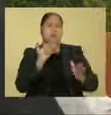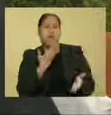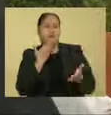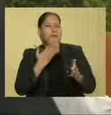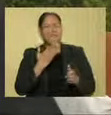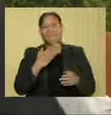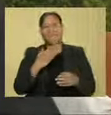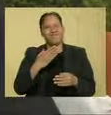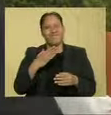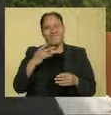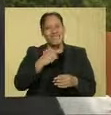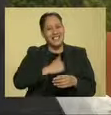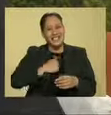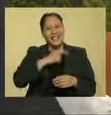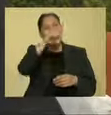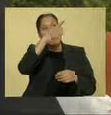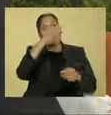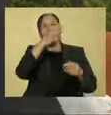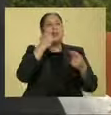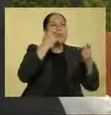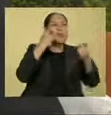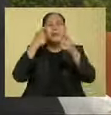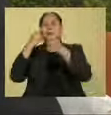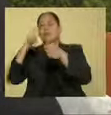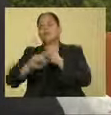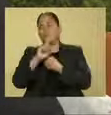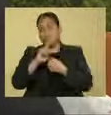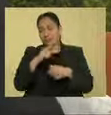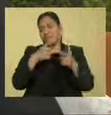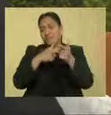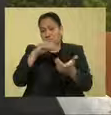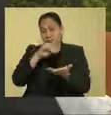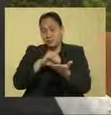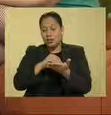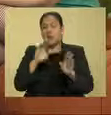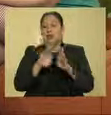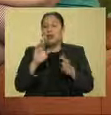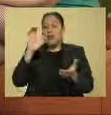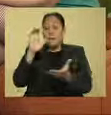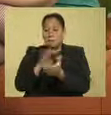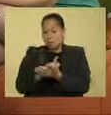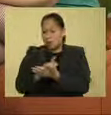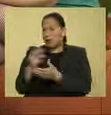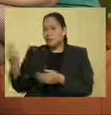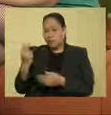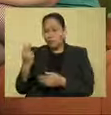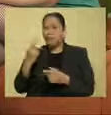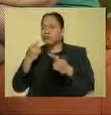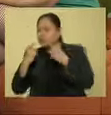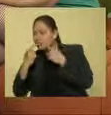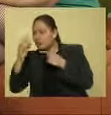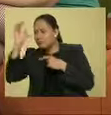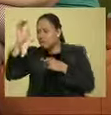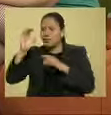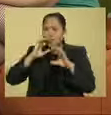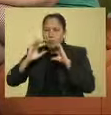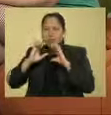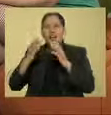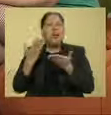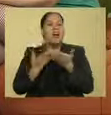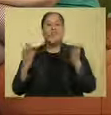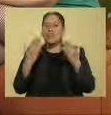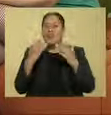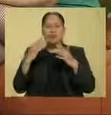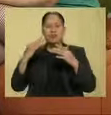Lamentablemente en la práctica, en la clínica lo vemos. La idea de matrimonio, como la habíamos conocido, prácticamente ha desaparecido. Es